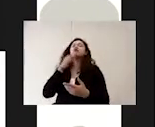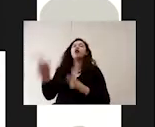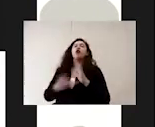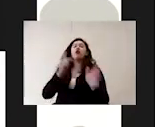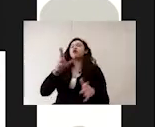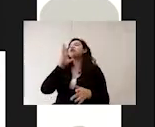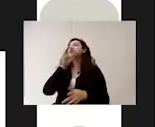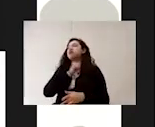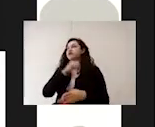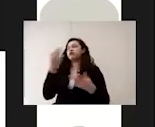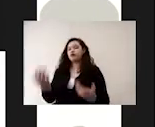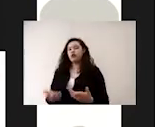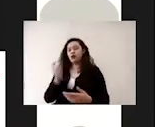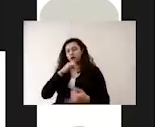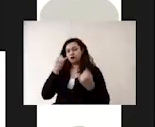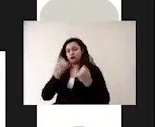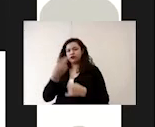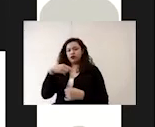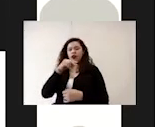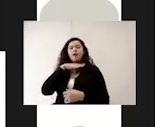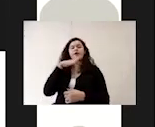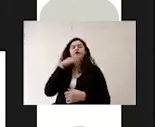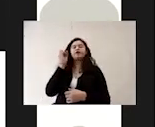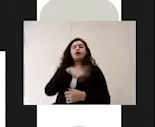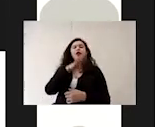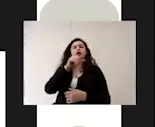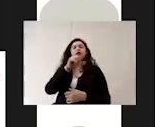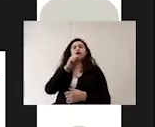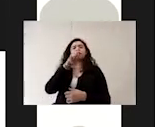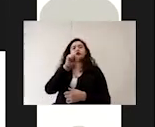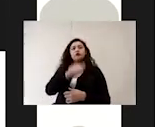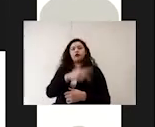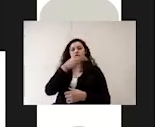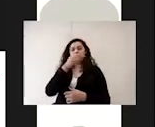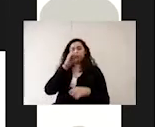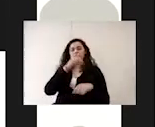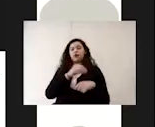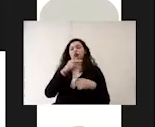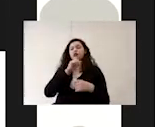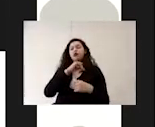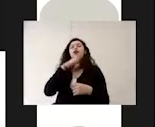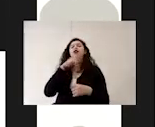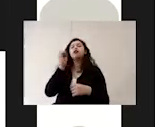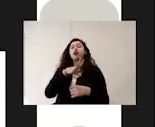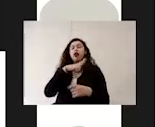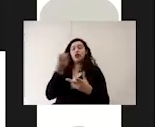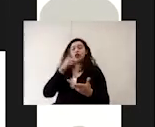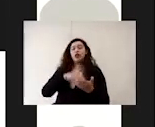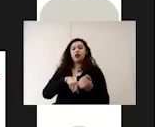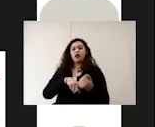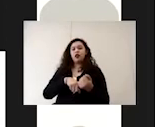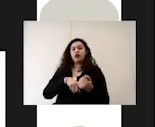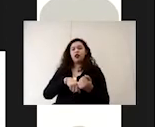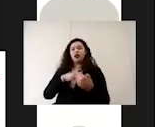uso y también reciben el nombre de basura. Dentro de los residuos sólidos se encuentran mezclados diferentes